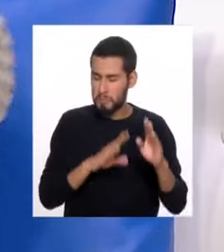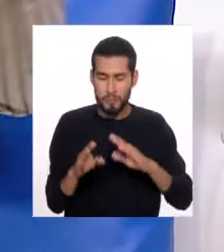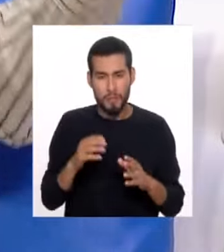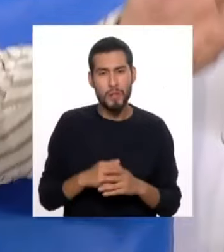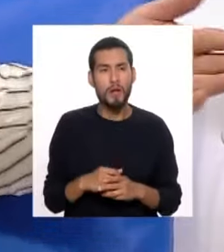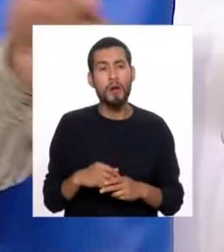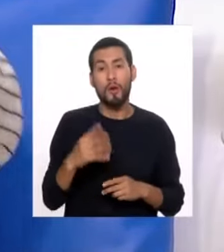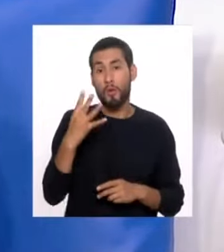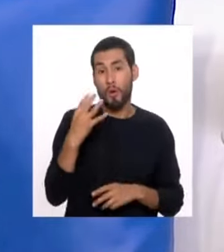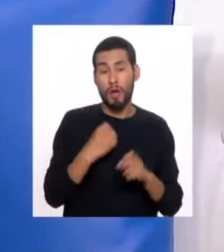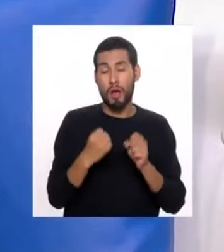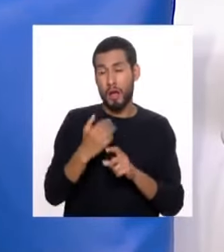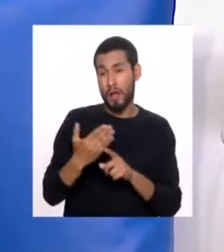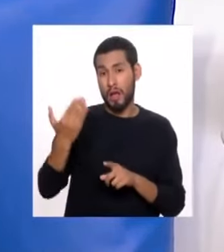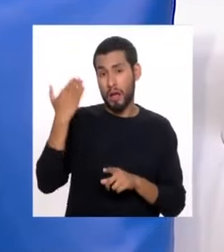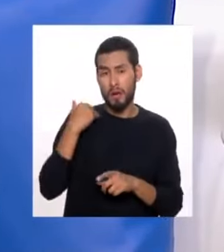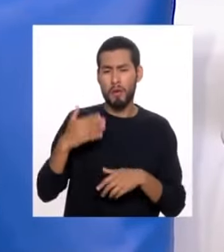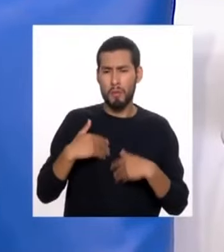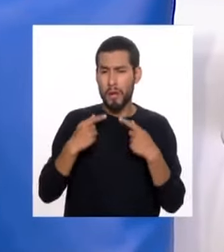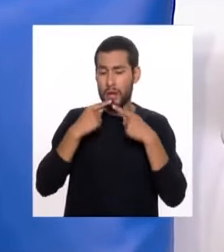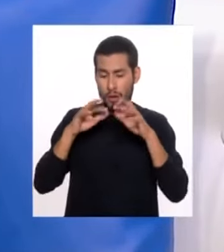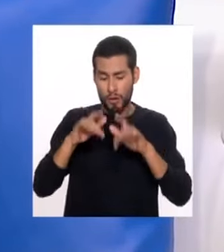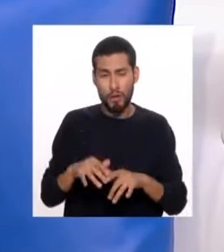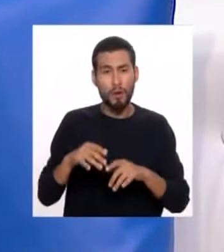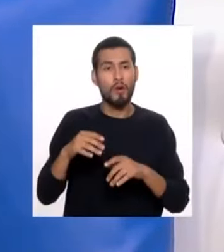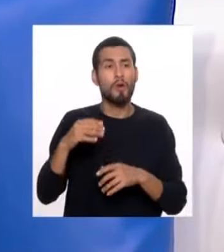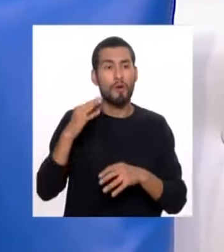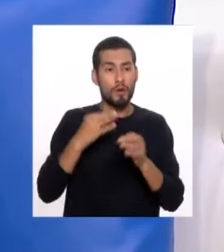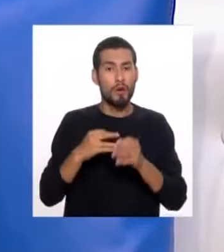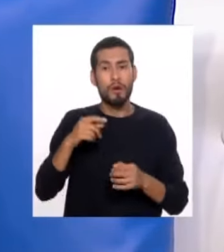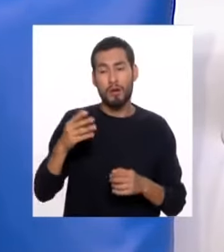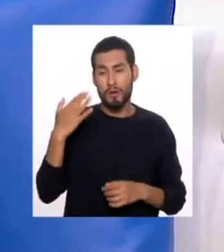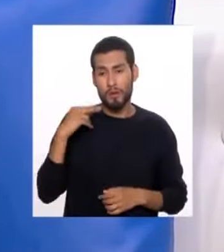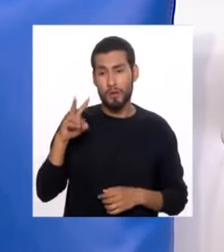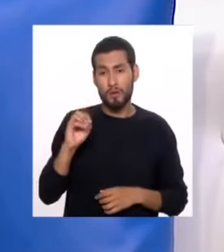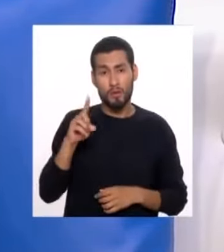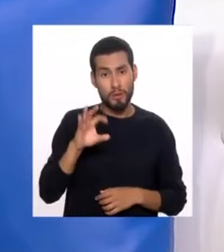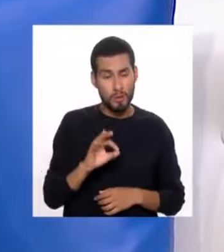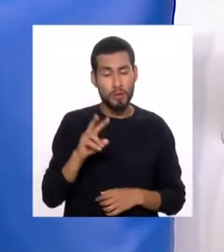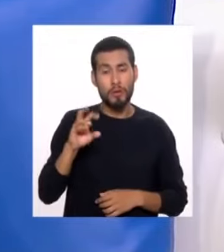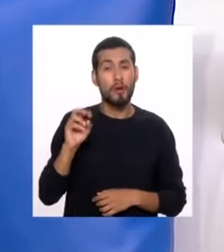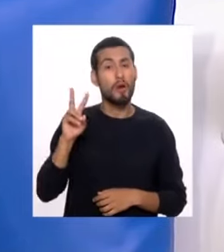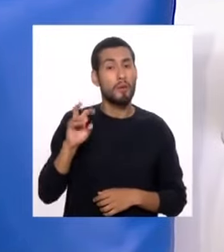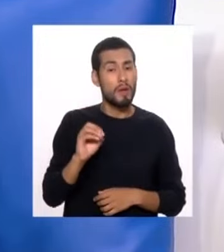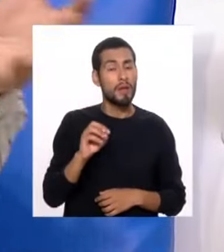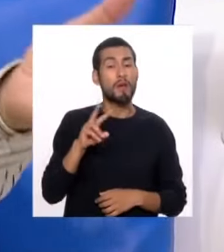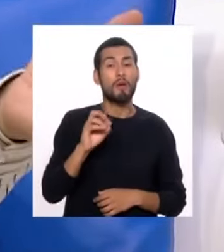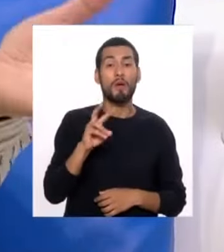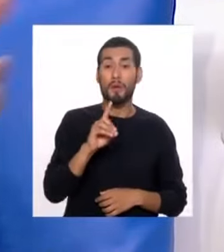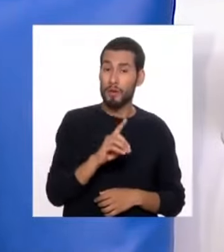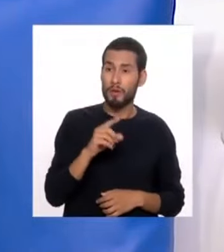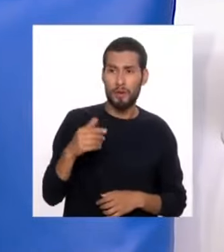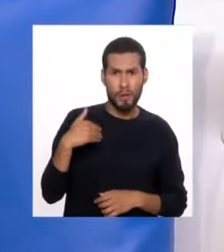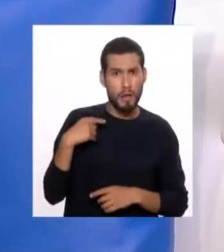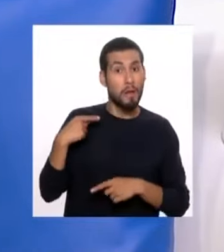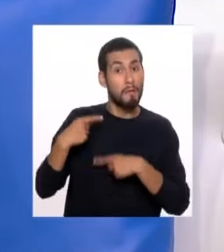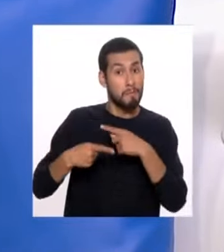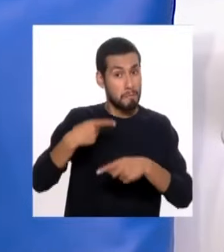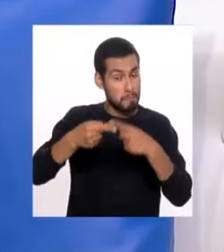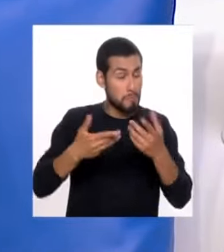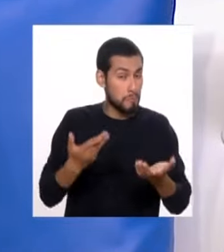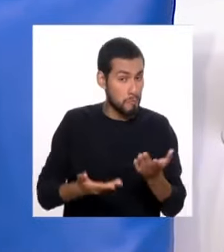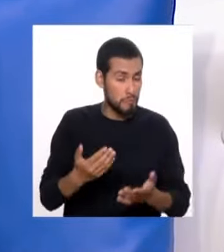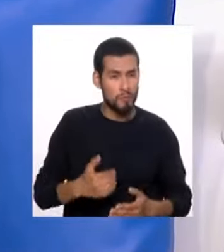Para cuatro años atrás, hagan su declaración jurada anual del 2019, 2020 y 2021 y seguramente tienen una devolución.